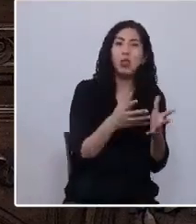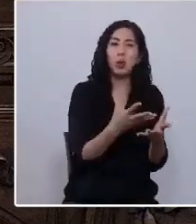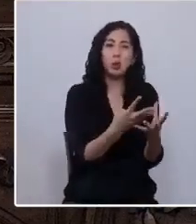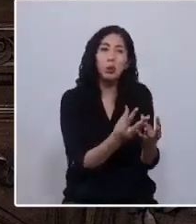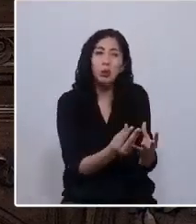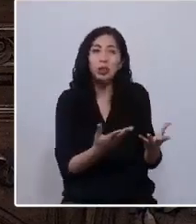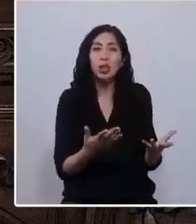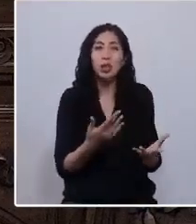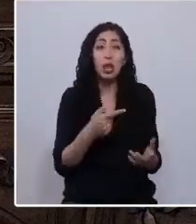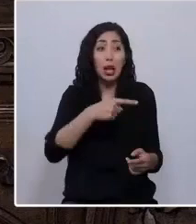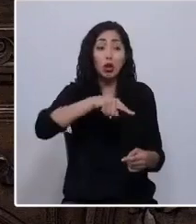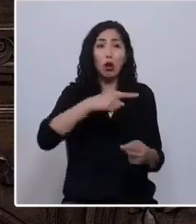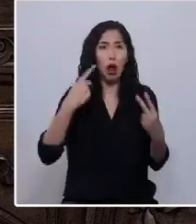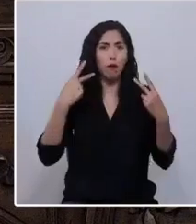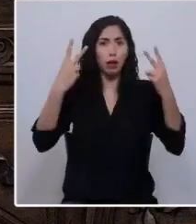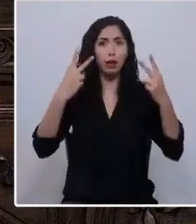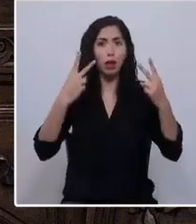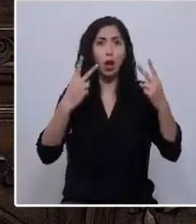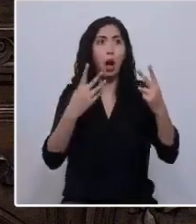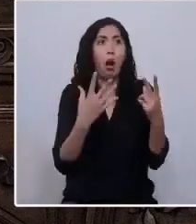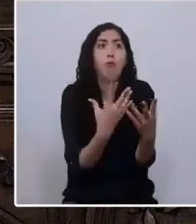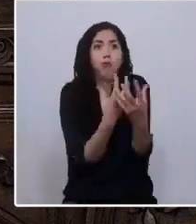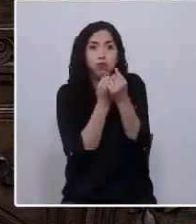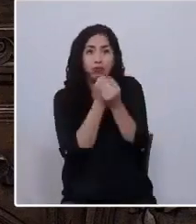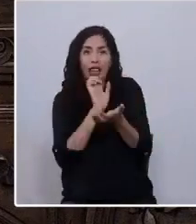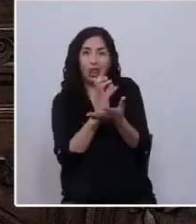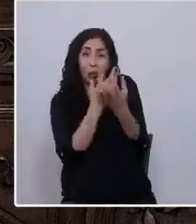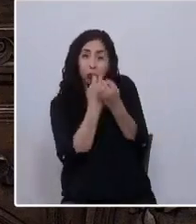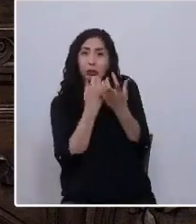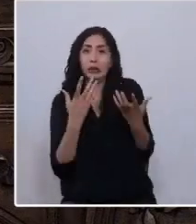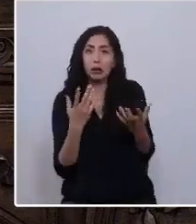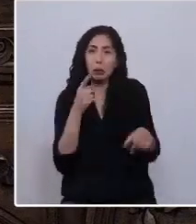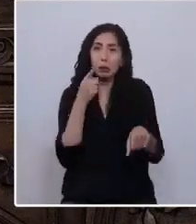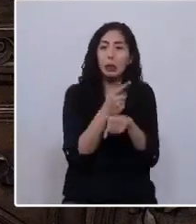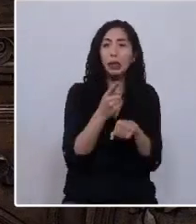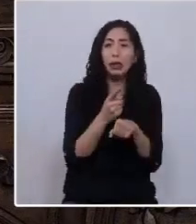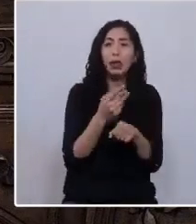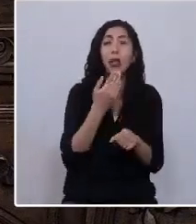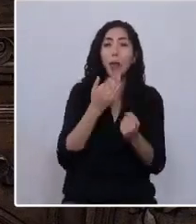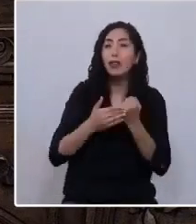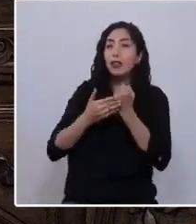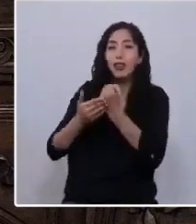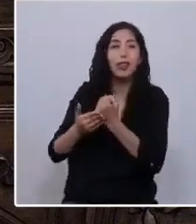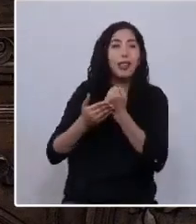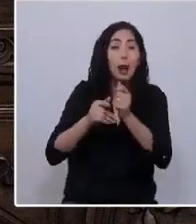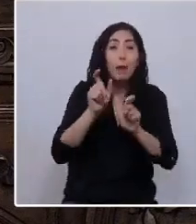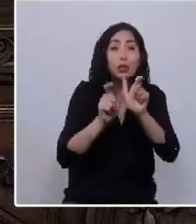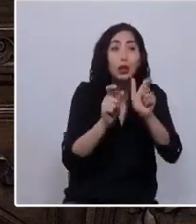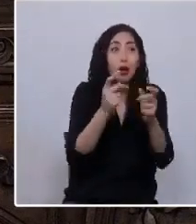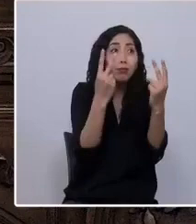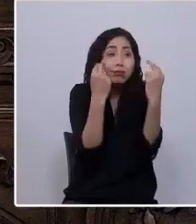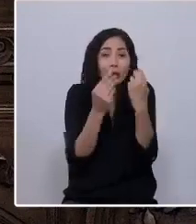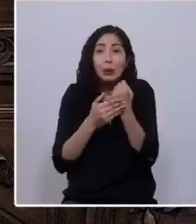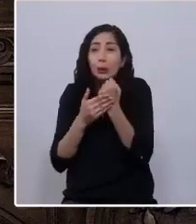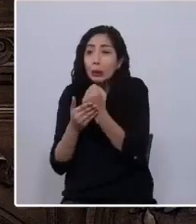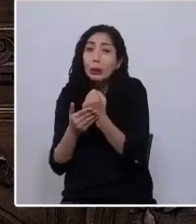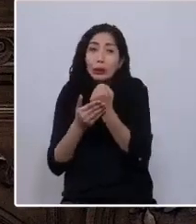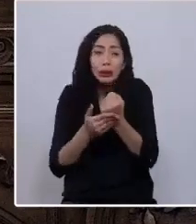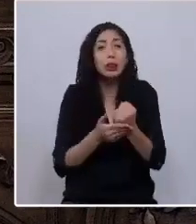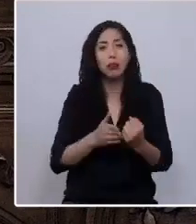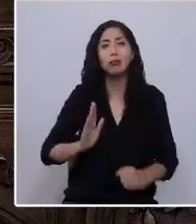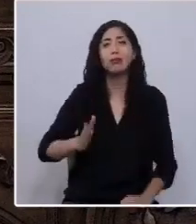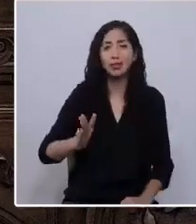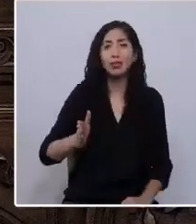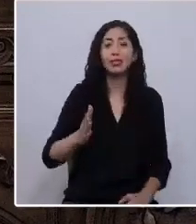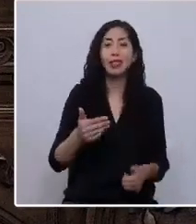han levantado para reclamar sus derechos. Más la solidaridad entre los oprimidos está presente en nuestra buena ufoye,